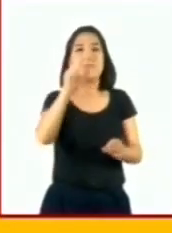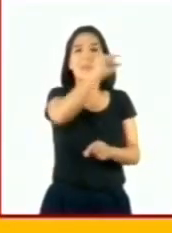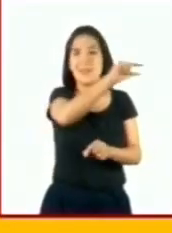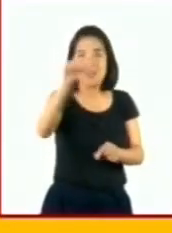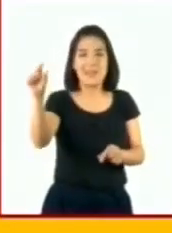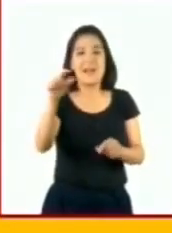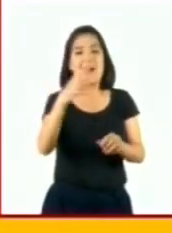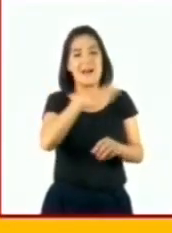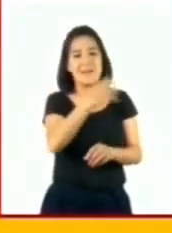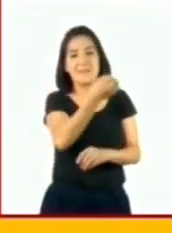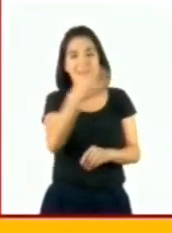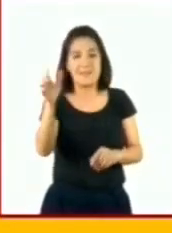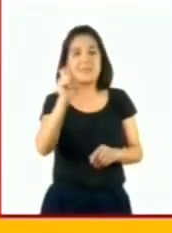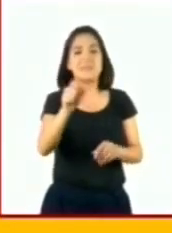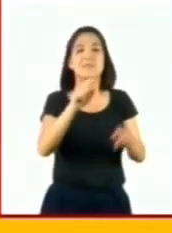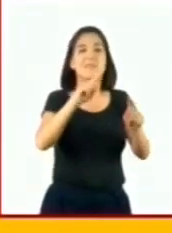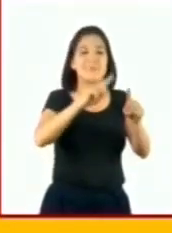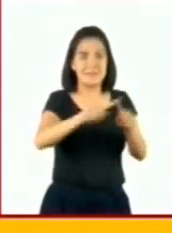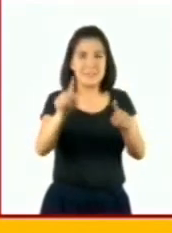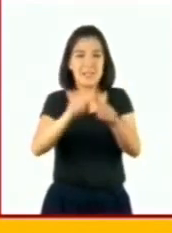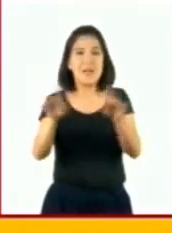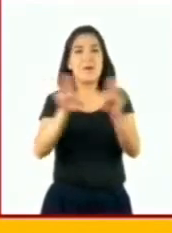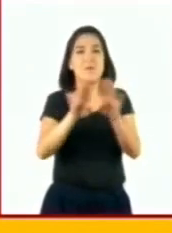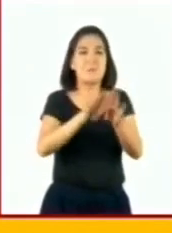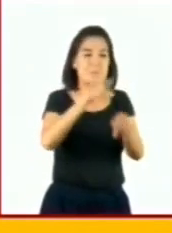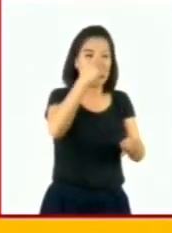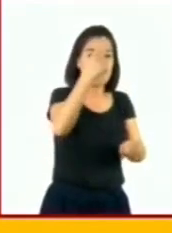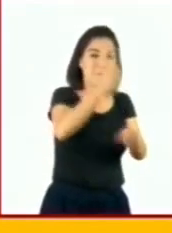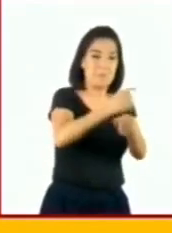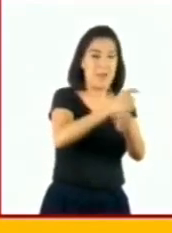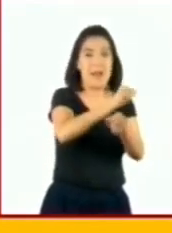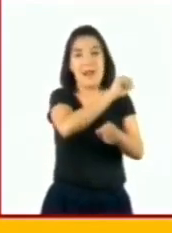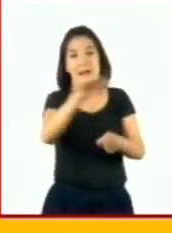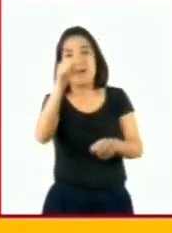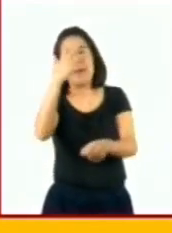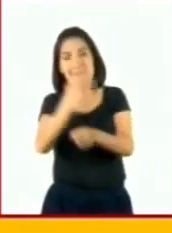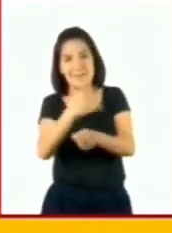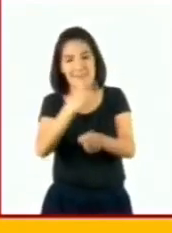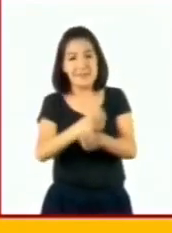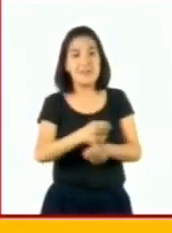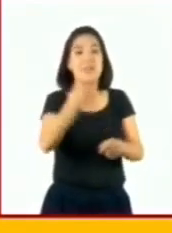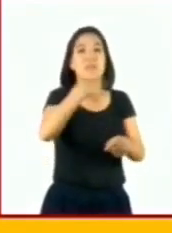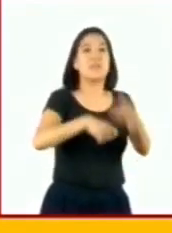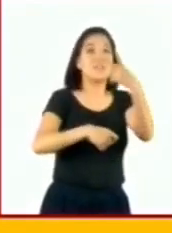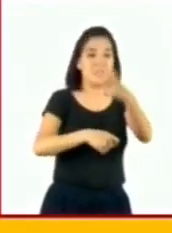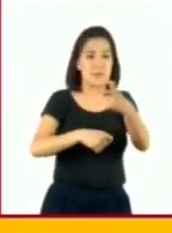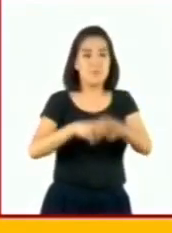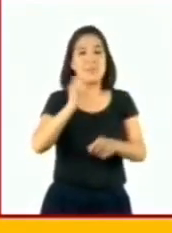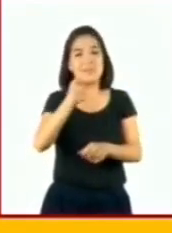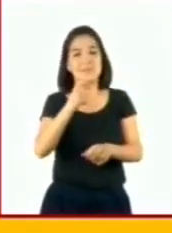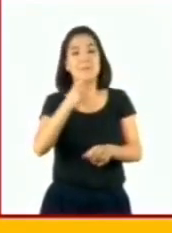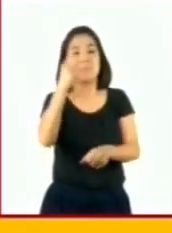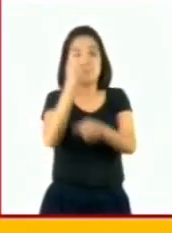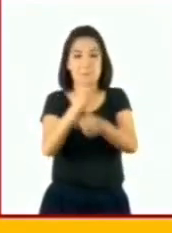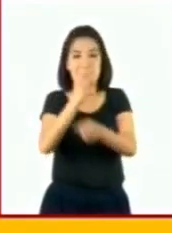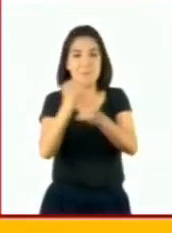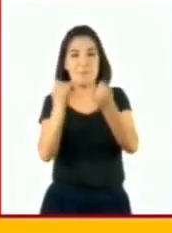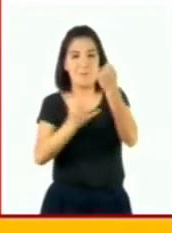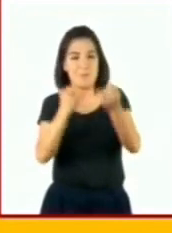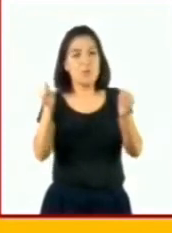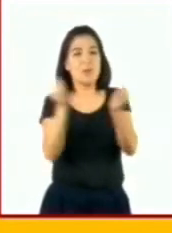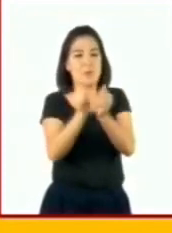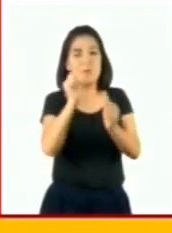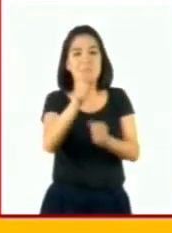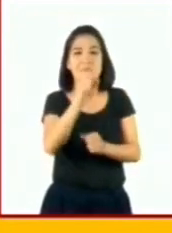primera columna tenemos de la primera a la quinta ronda. En la segunda columna está el primer jugador con sus